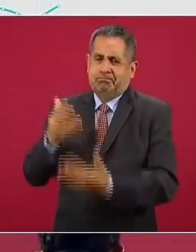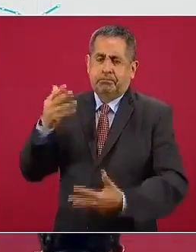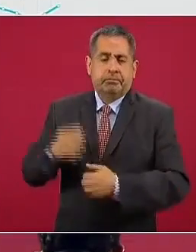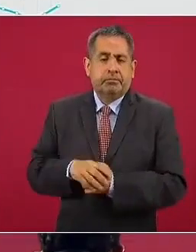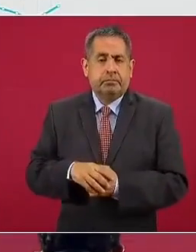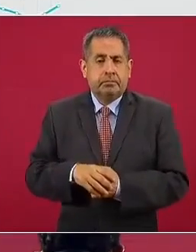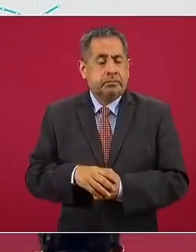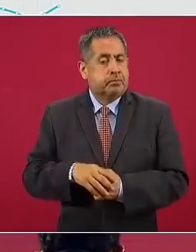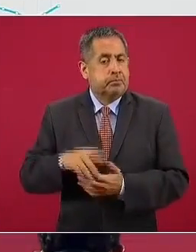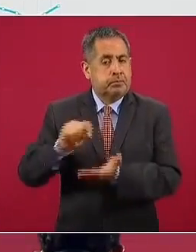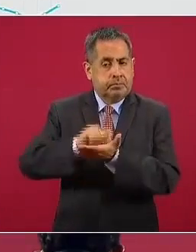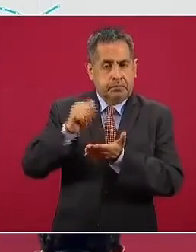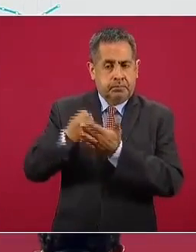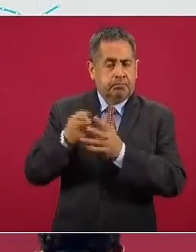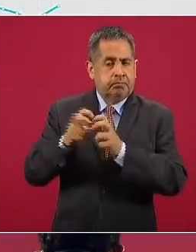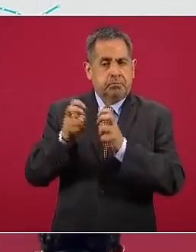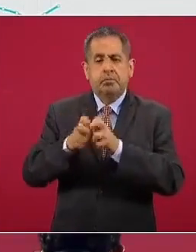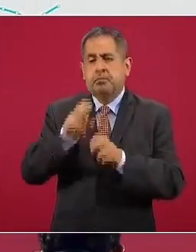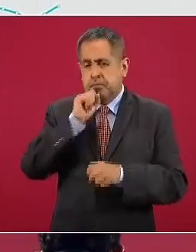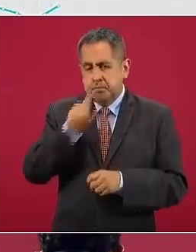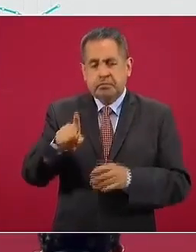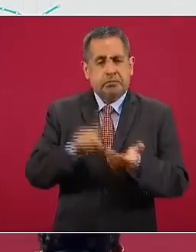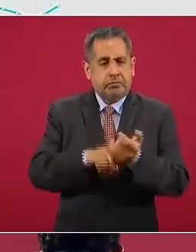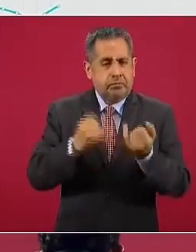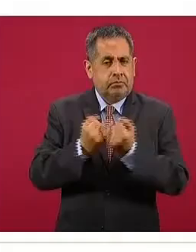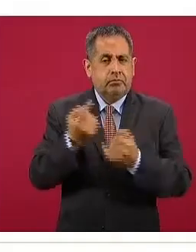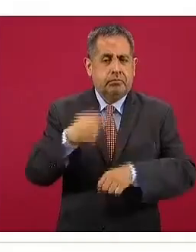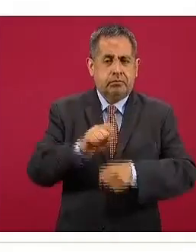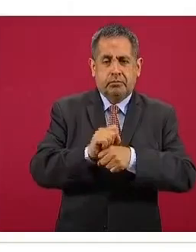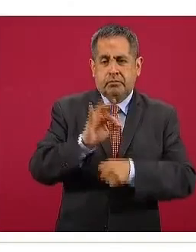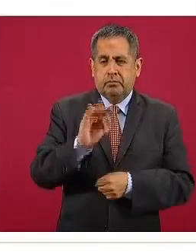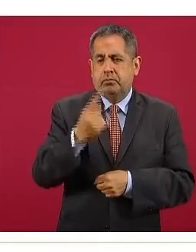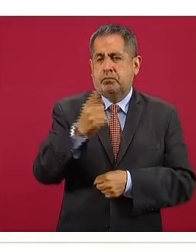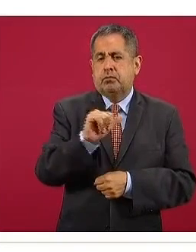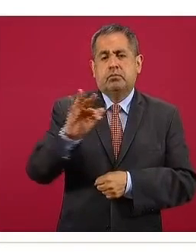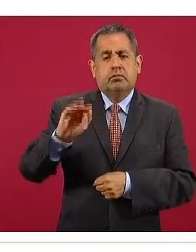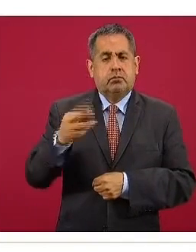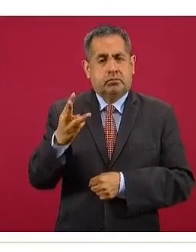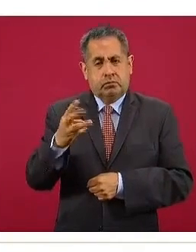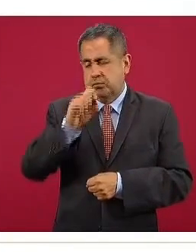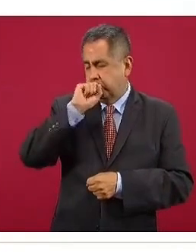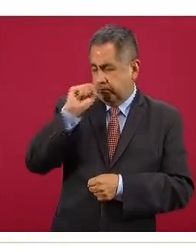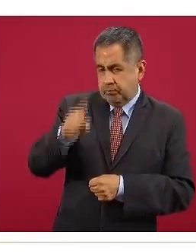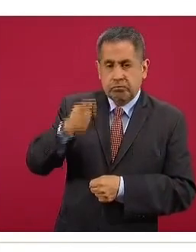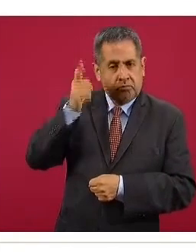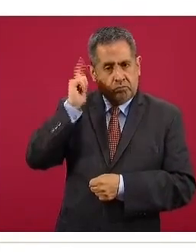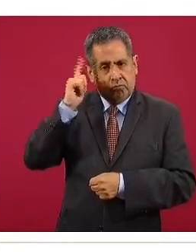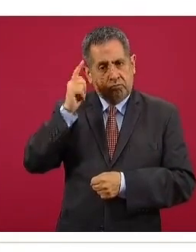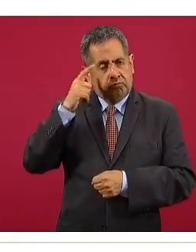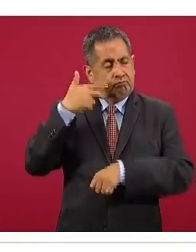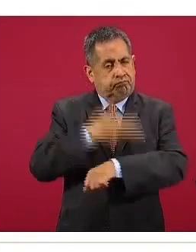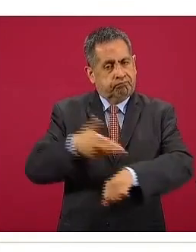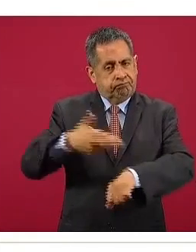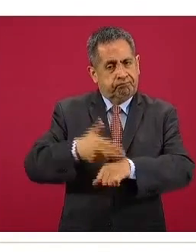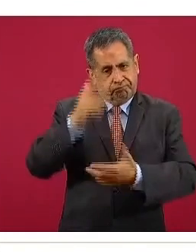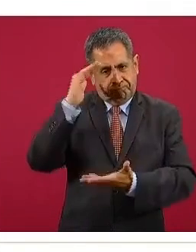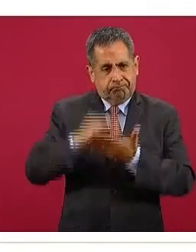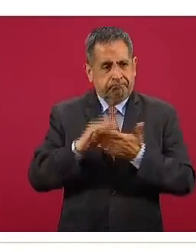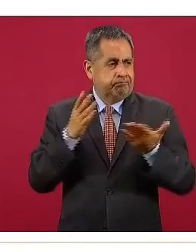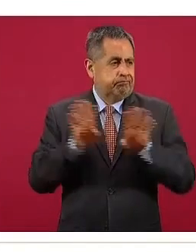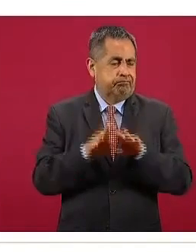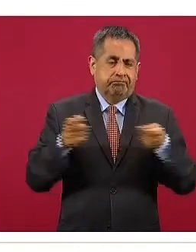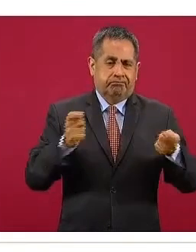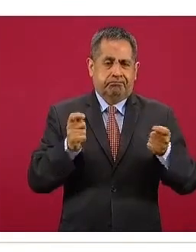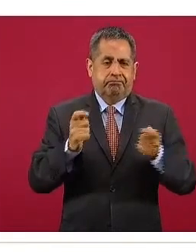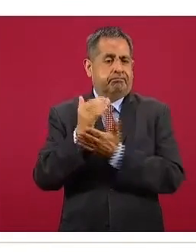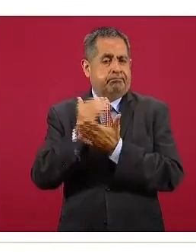semejante un ligero incremento entre la semana 41 y la 43 ojalá que haya algunas medidas de restricción de la movilidad que